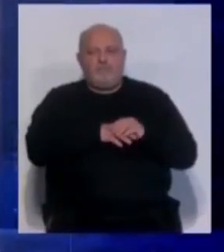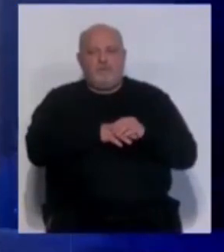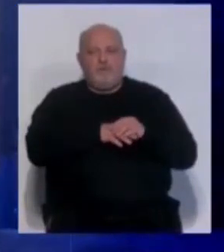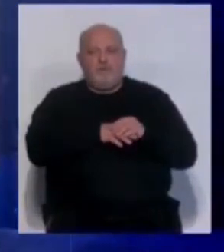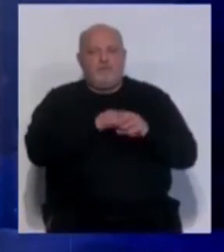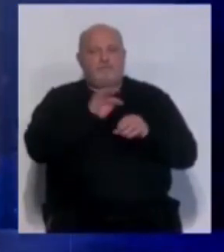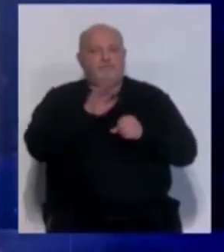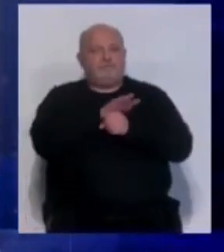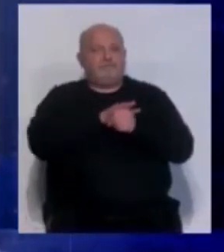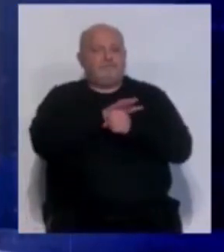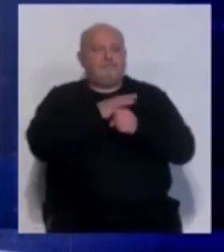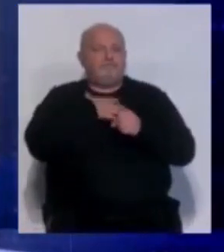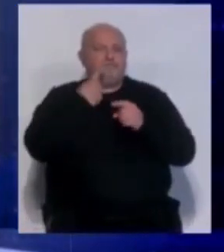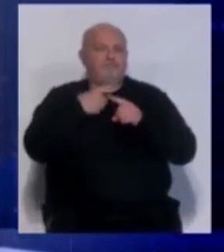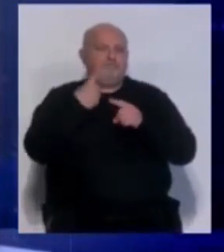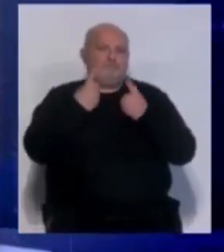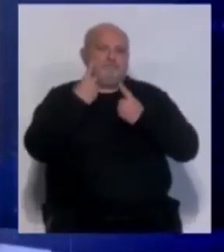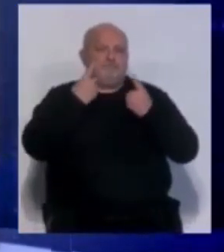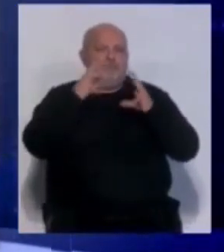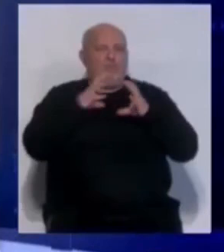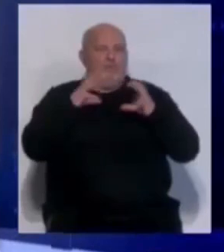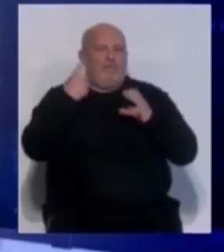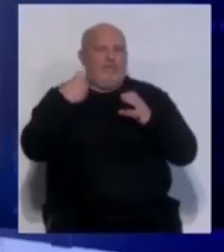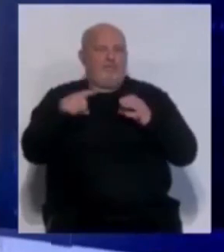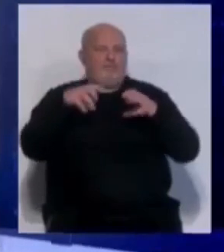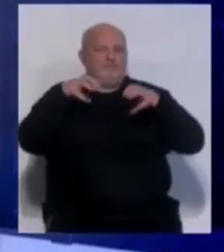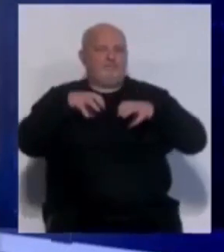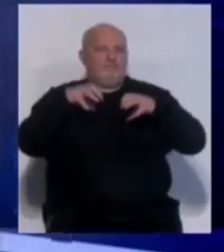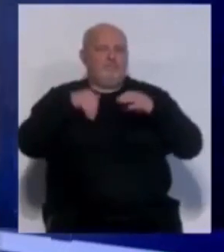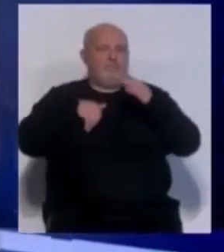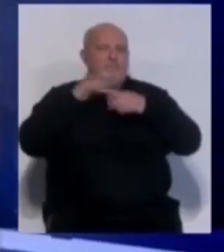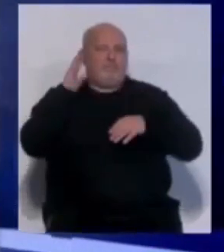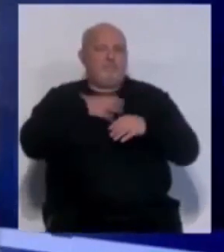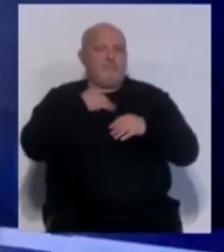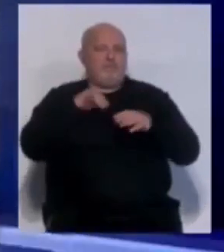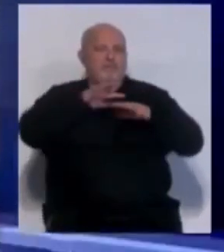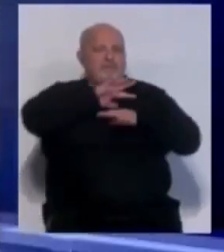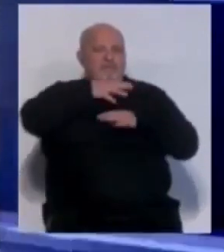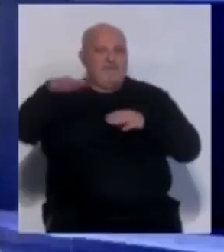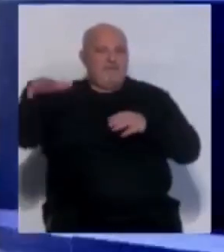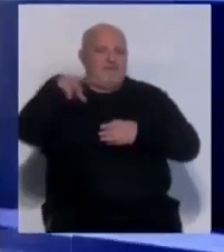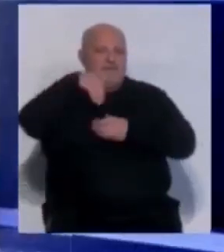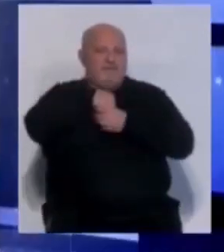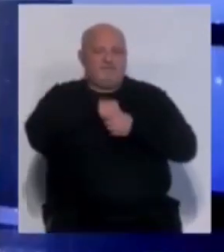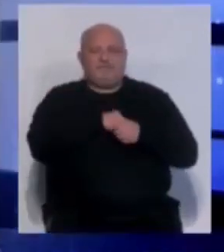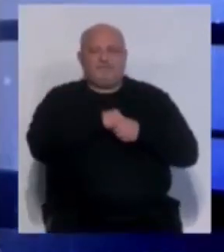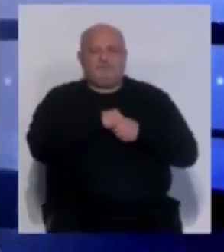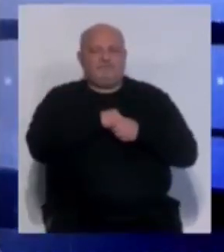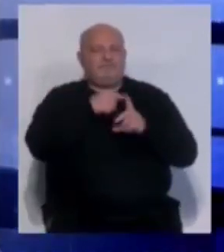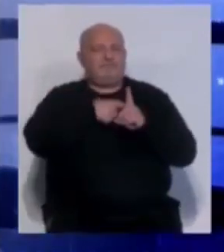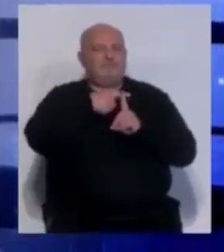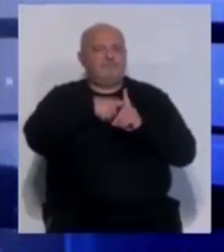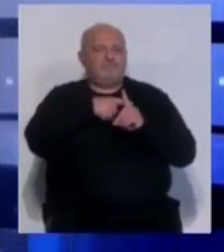Para la provincia se esperan cielos parcialmente cubiertos, con lluvias más probables en la sierra y en el interior. Las